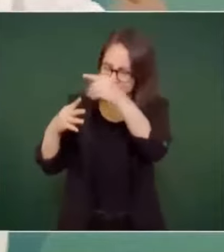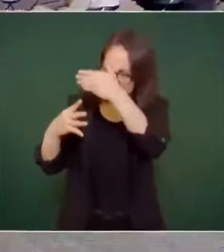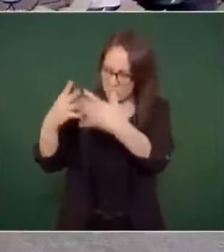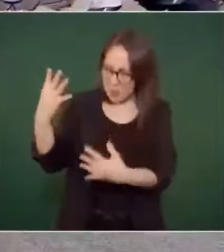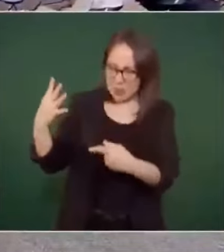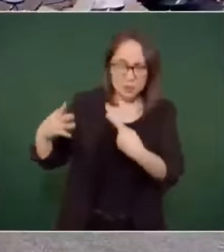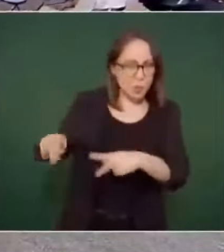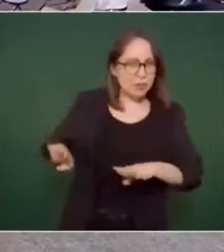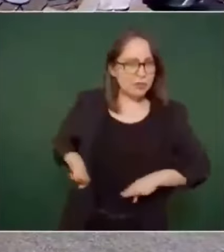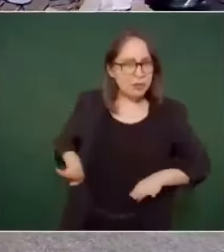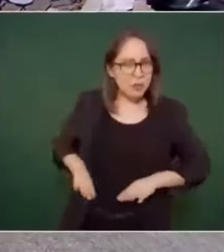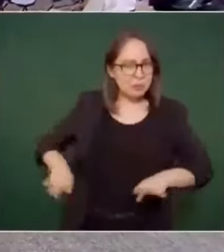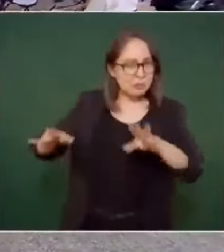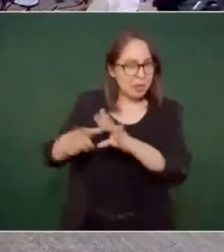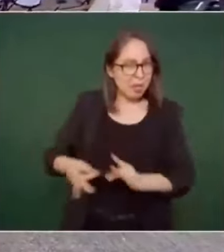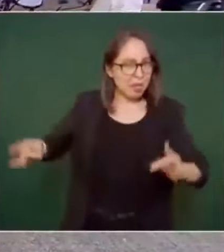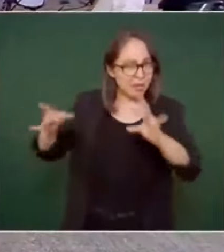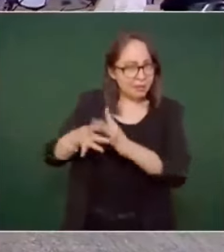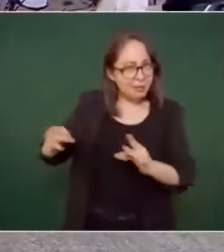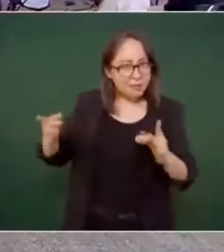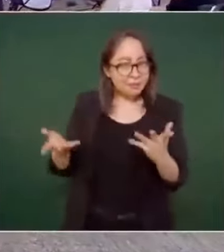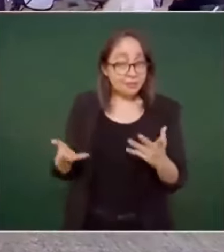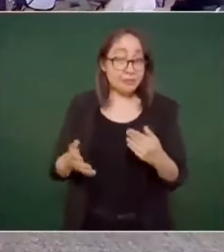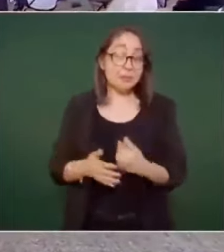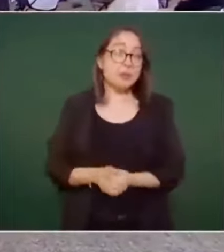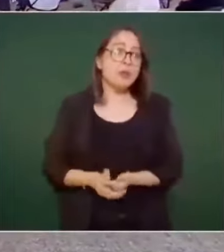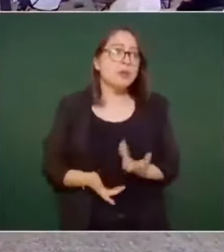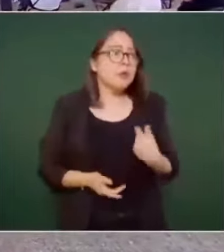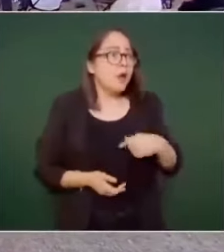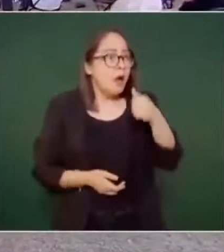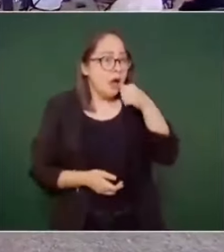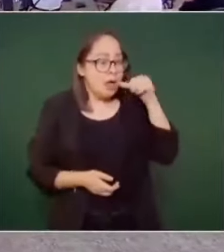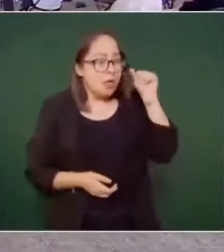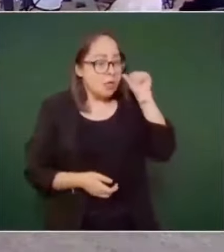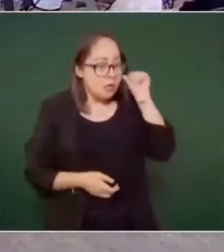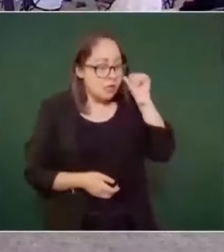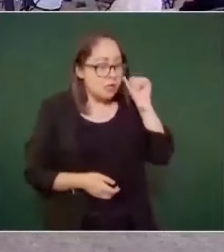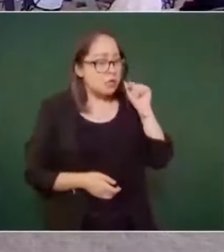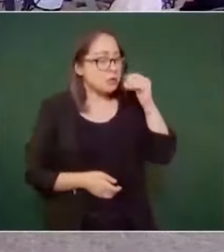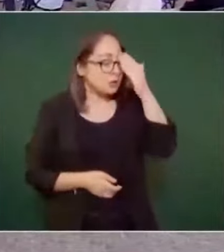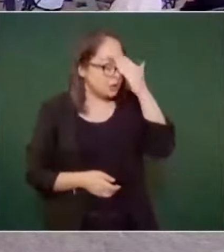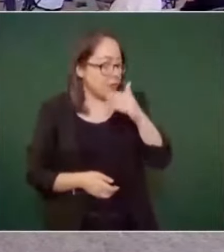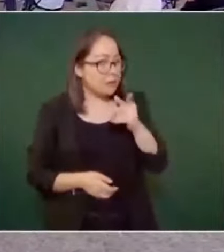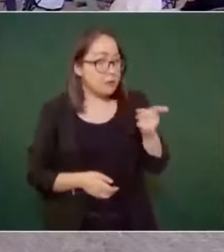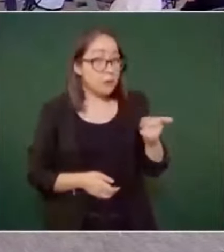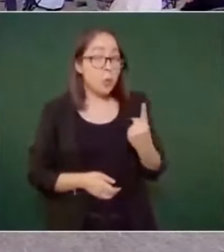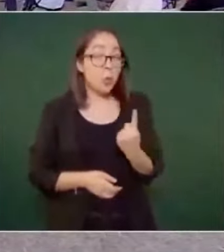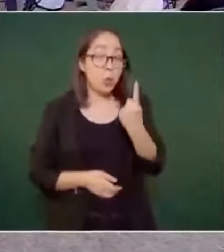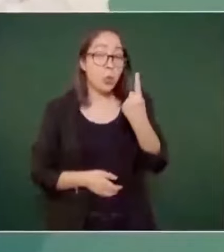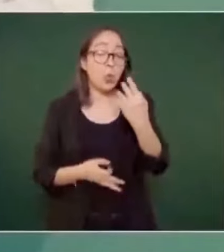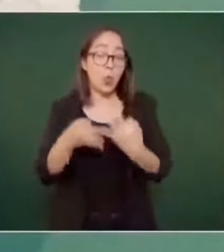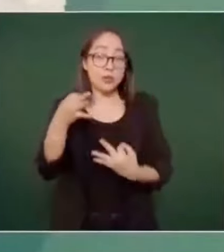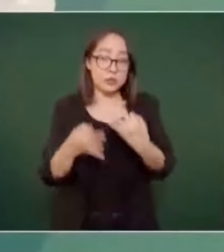Hasta ayer castigaron a un juez, fíjense